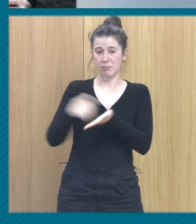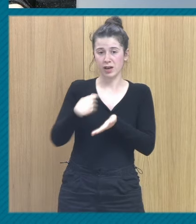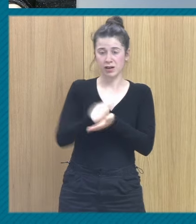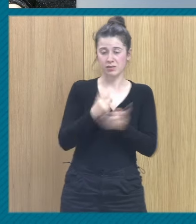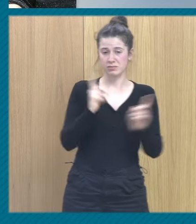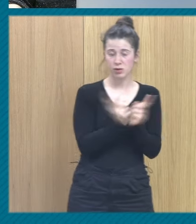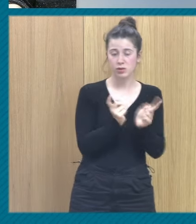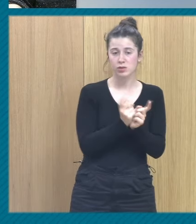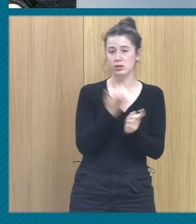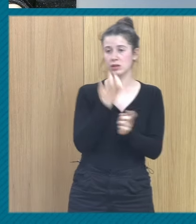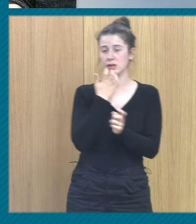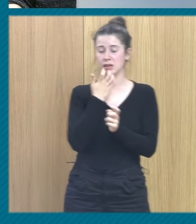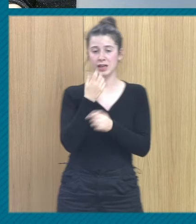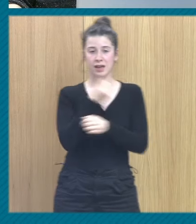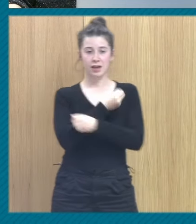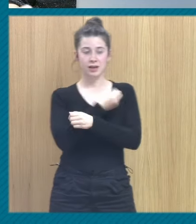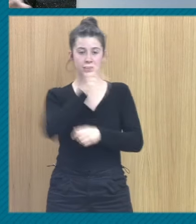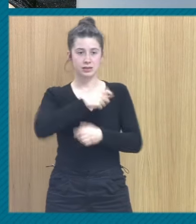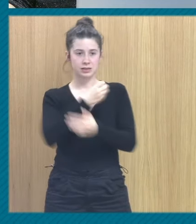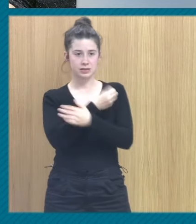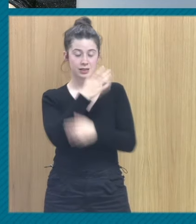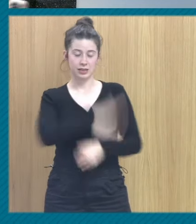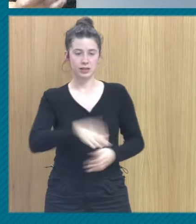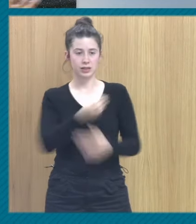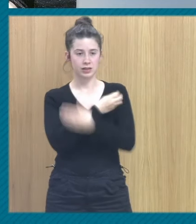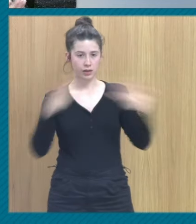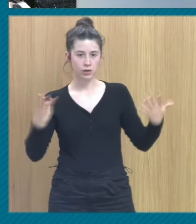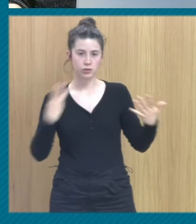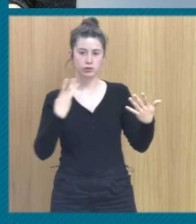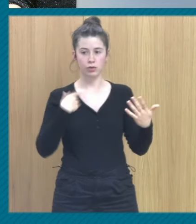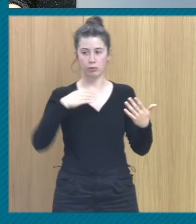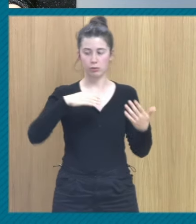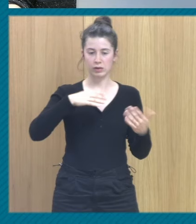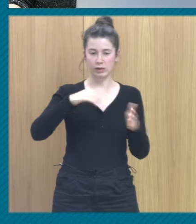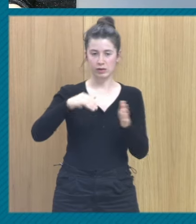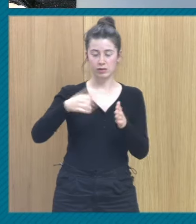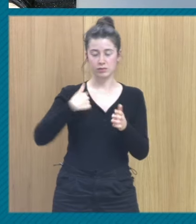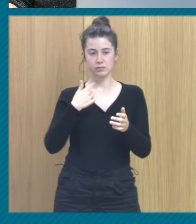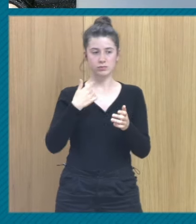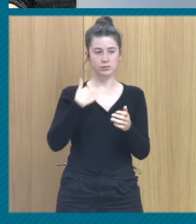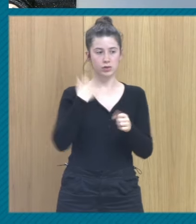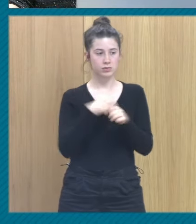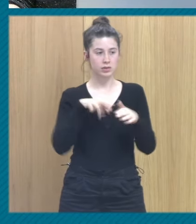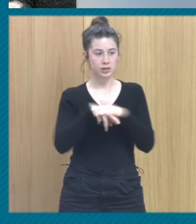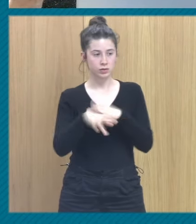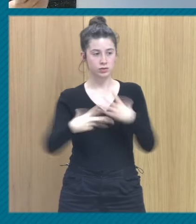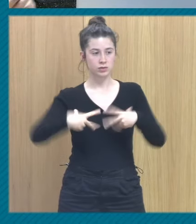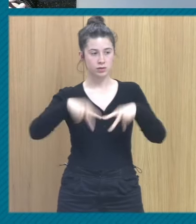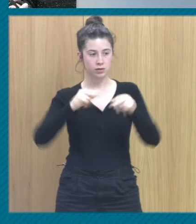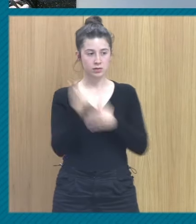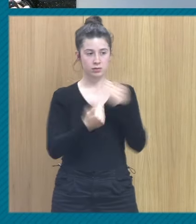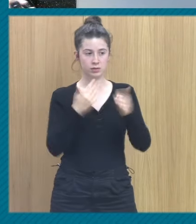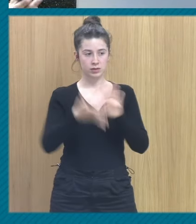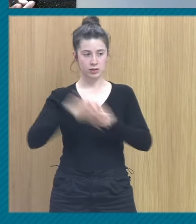los 18 años a la vuelta de la esquina y van a salir del recurso y no voy a poder trabajar más y entonces quiero acelerar el proceso y así